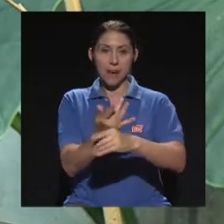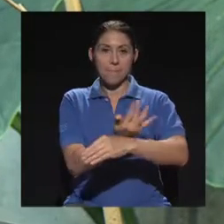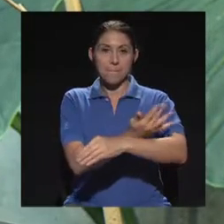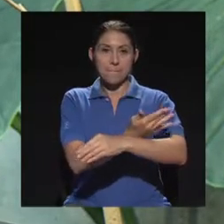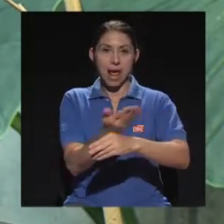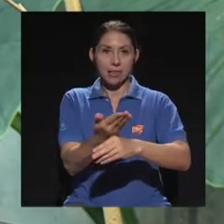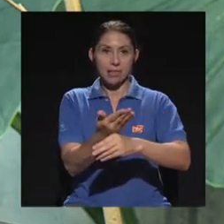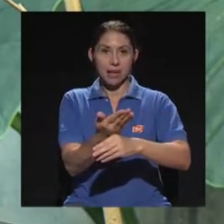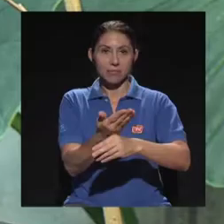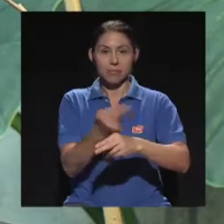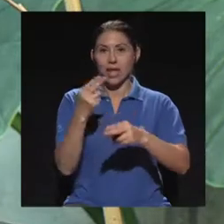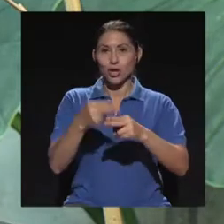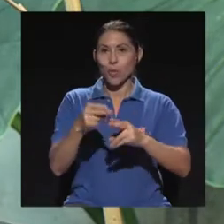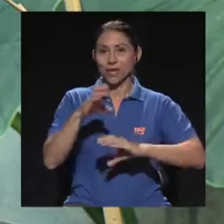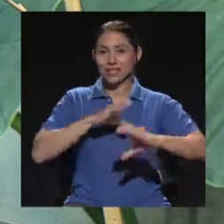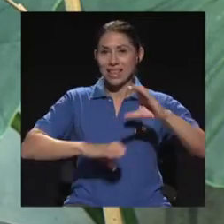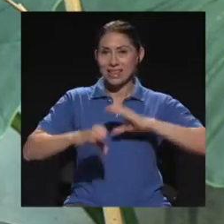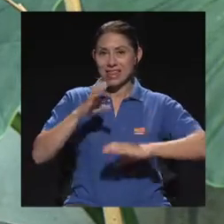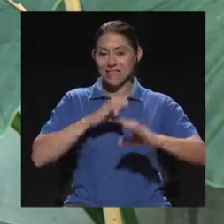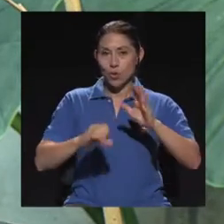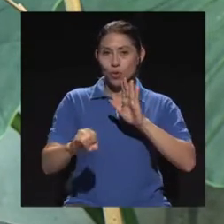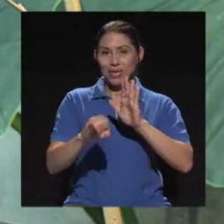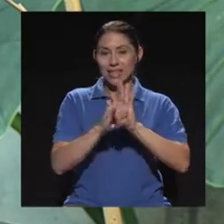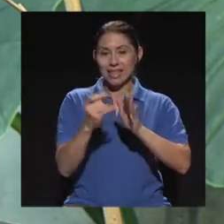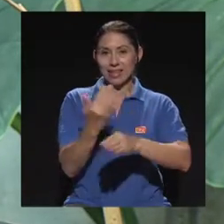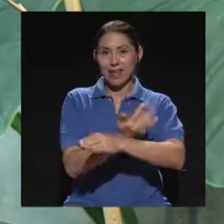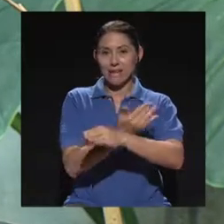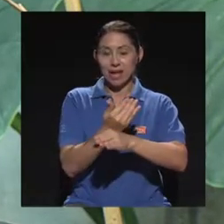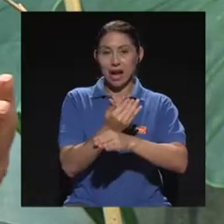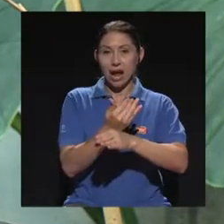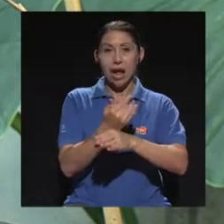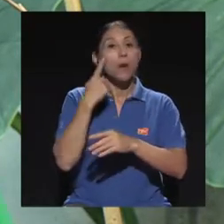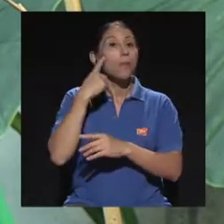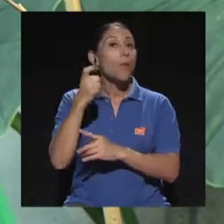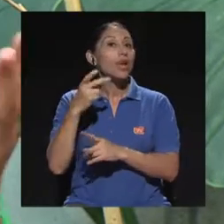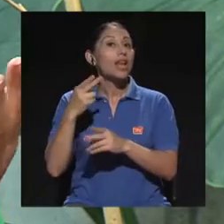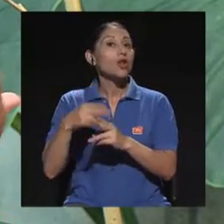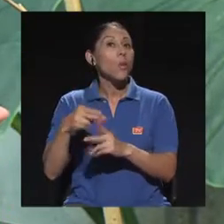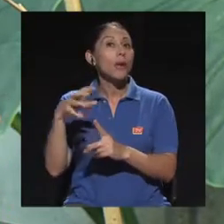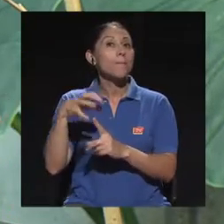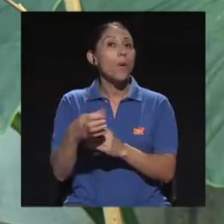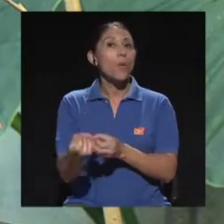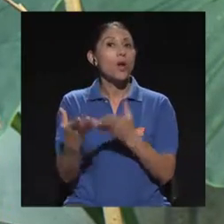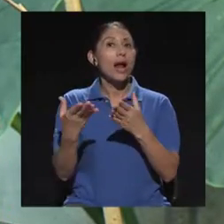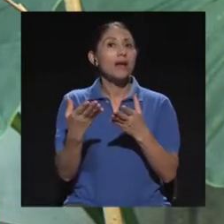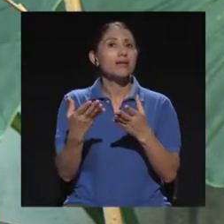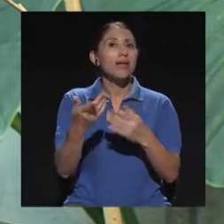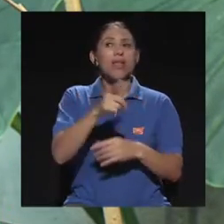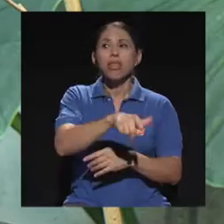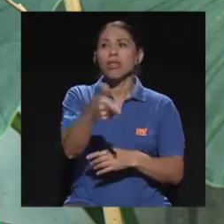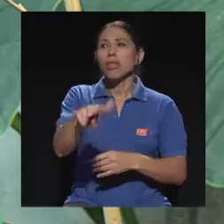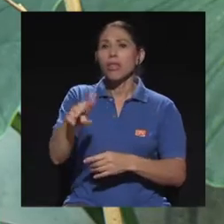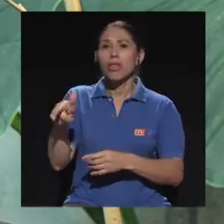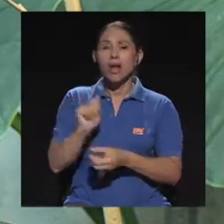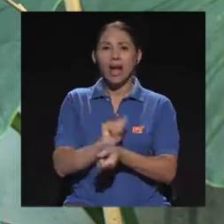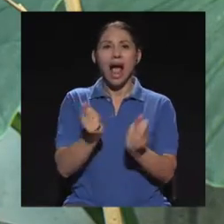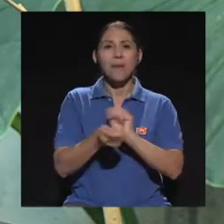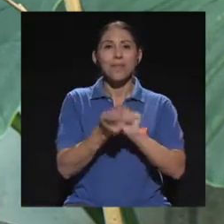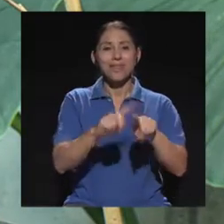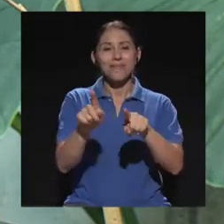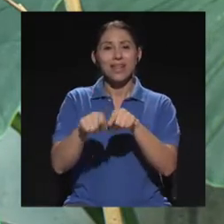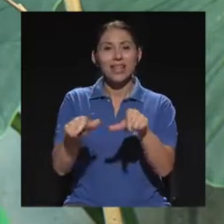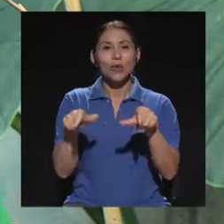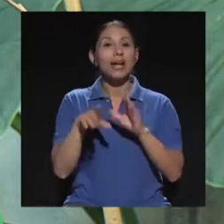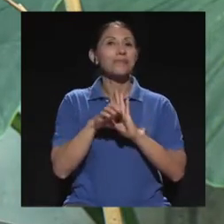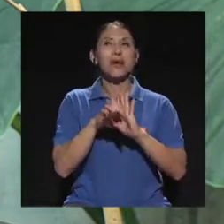es el nombre científico, que se identifica la planta, porque el nombre popular cambia de un lugar a otro, entonces puede ser que lo que